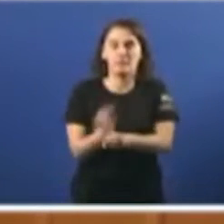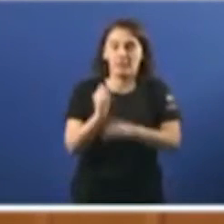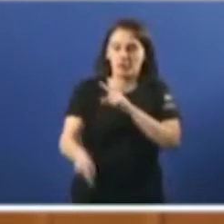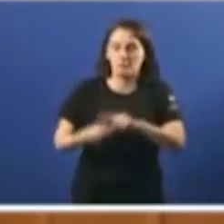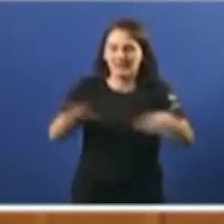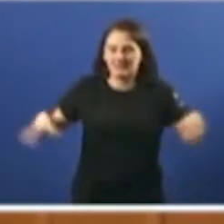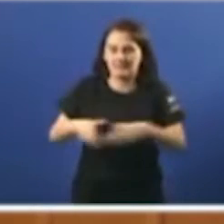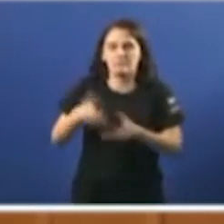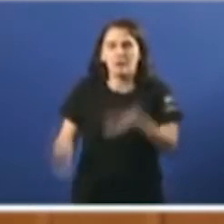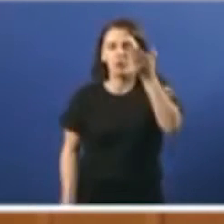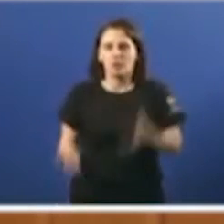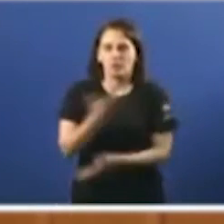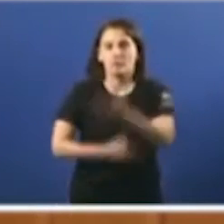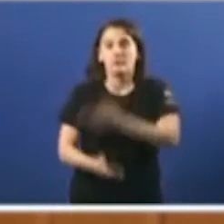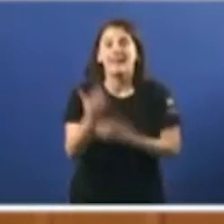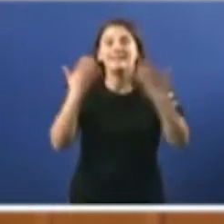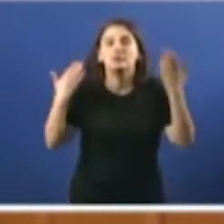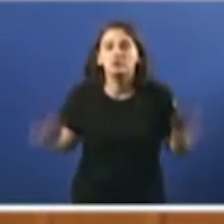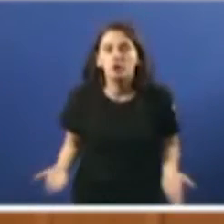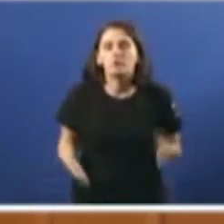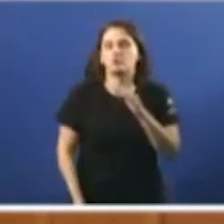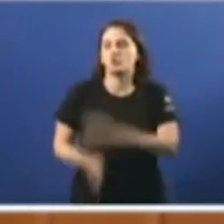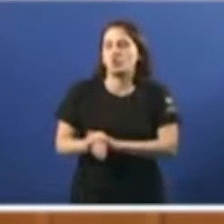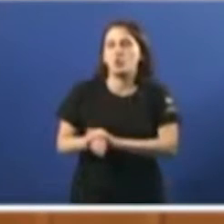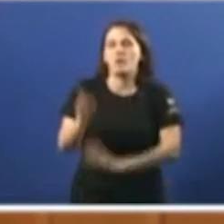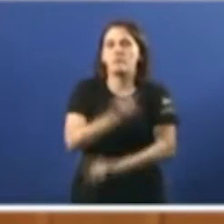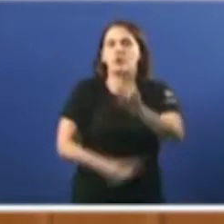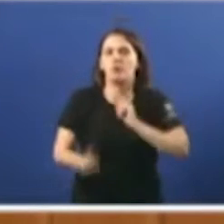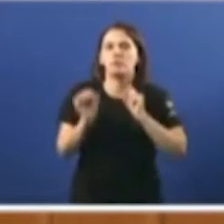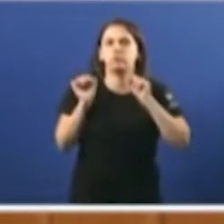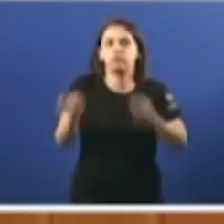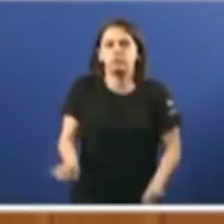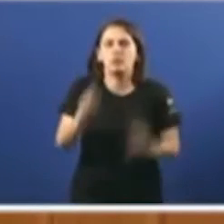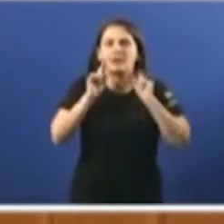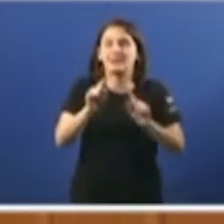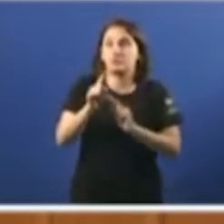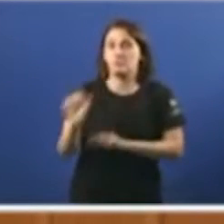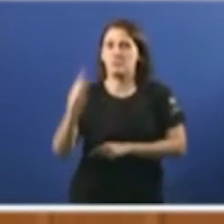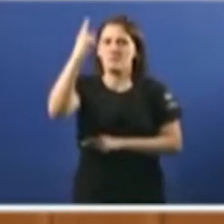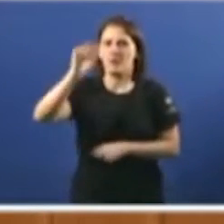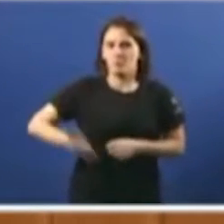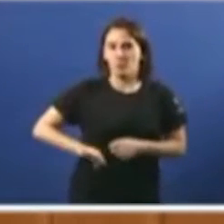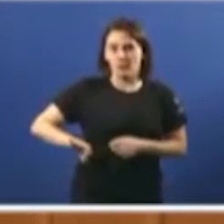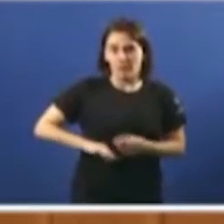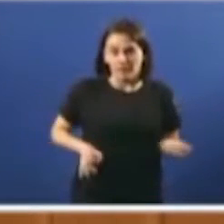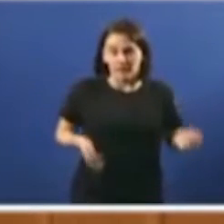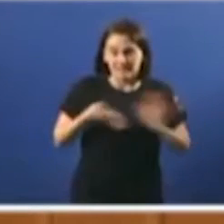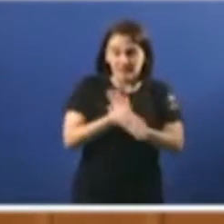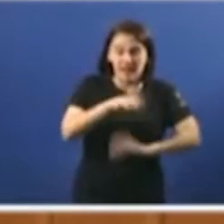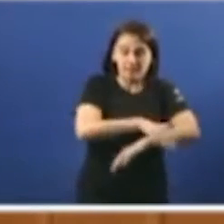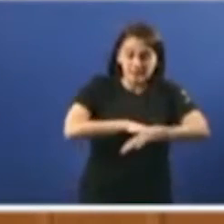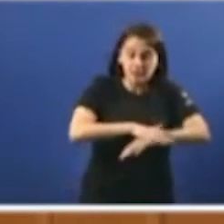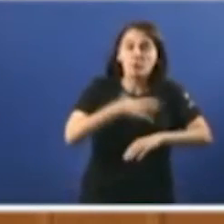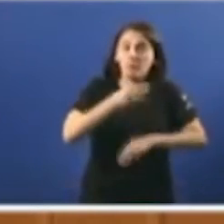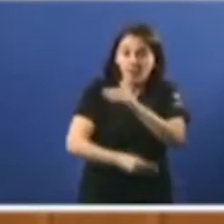valoración da discapacidade e que, polo tanto, mantenhen o problema dos atrasos sobre todo na provincia de Pontevedra. E dicir que a Administración podía